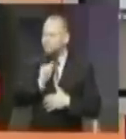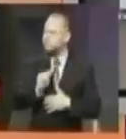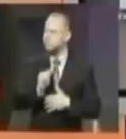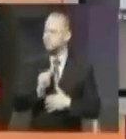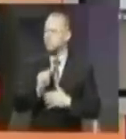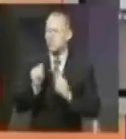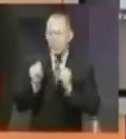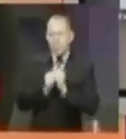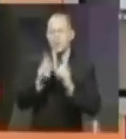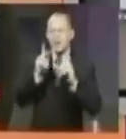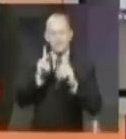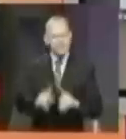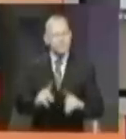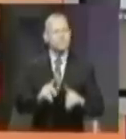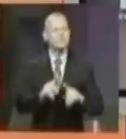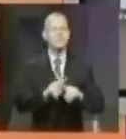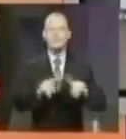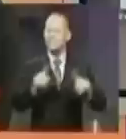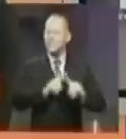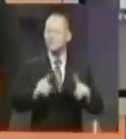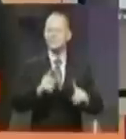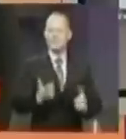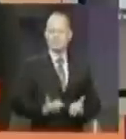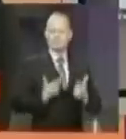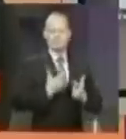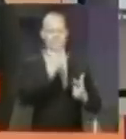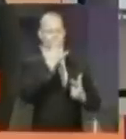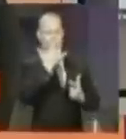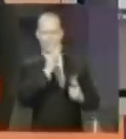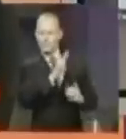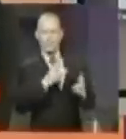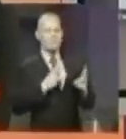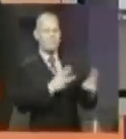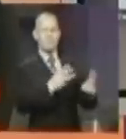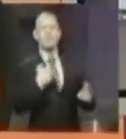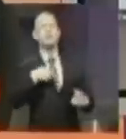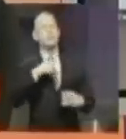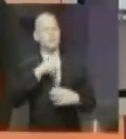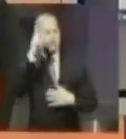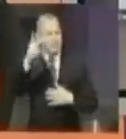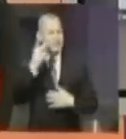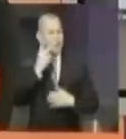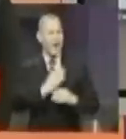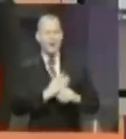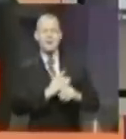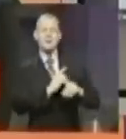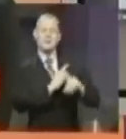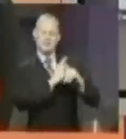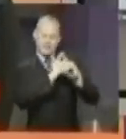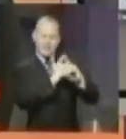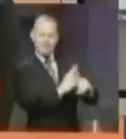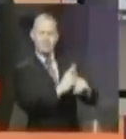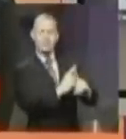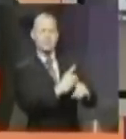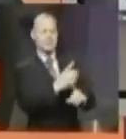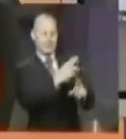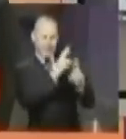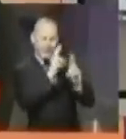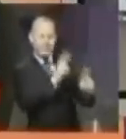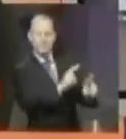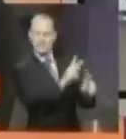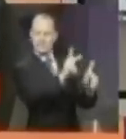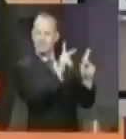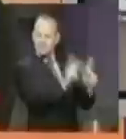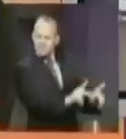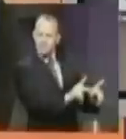con las personas que tienen distintos estilos de vida y nuestro partido siempre ha defendido. No solamente que esos estilos se respeten, sino que ha estado